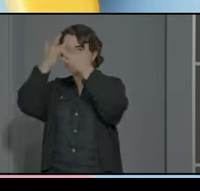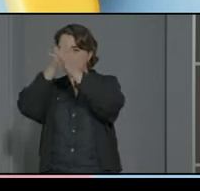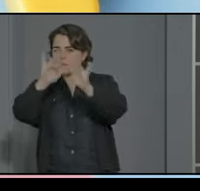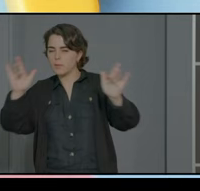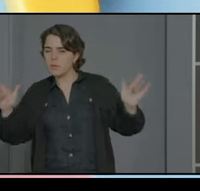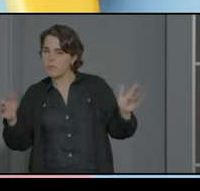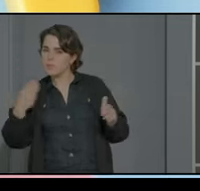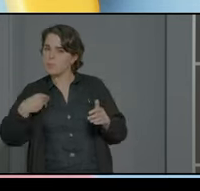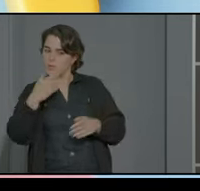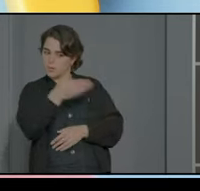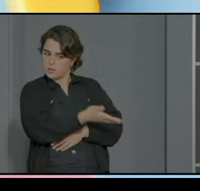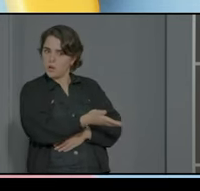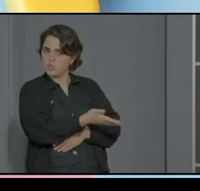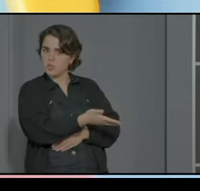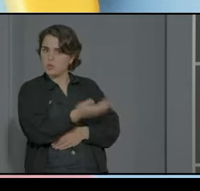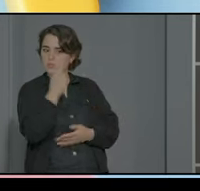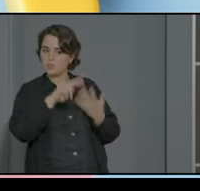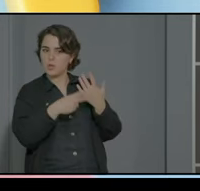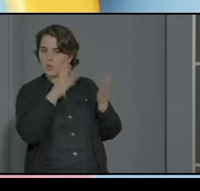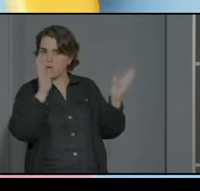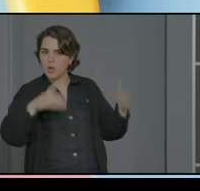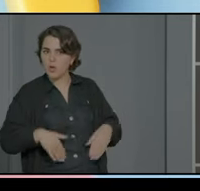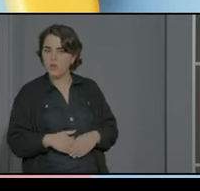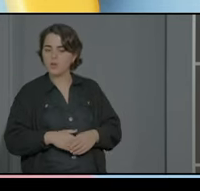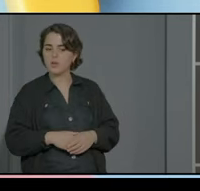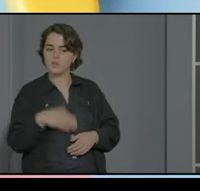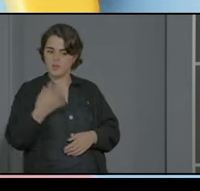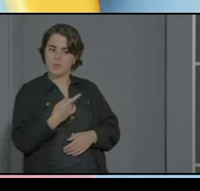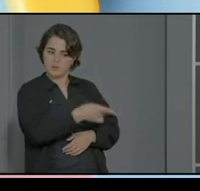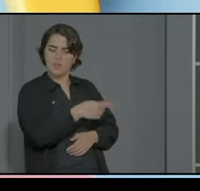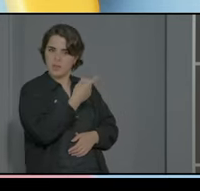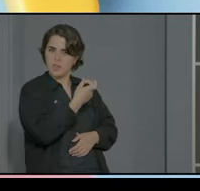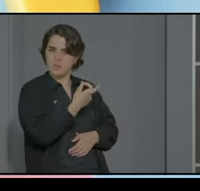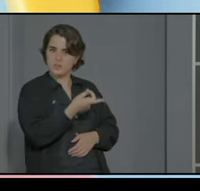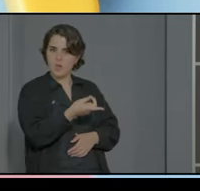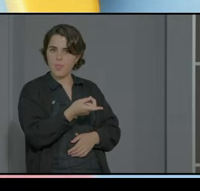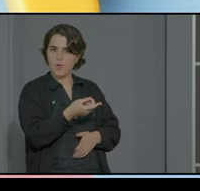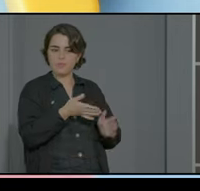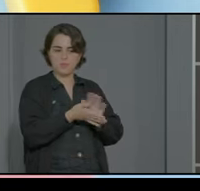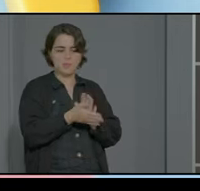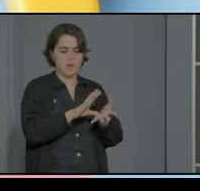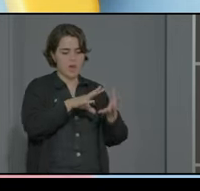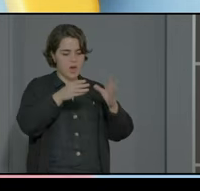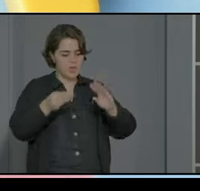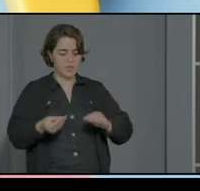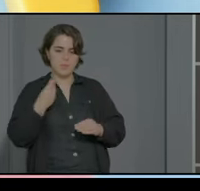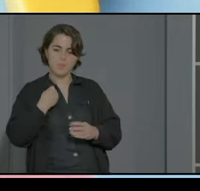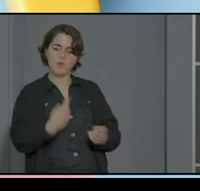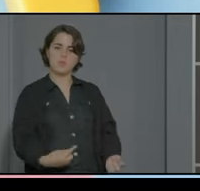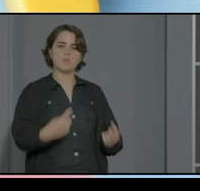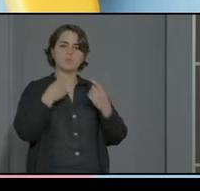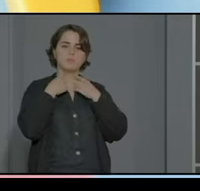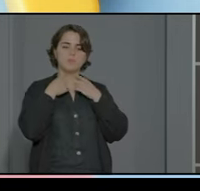cuenta como no era invisible os dais cuenta como era invisible perdón y tenía necesidades y no eran visibles hasta justo este momento en el que ha fracasado en esa